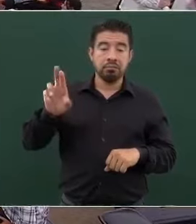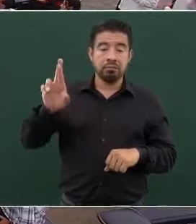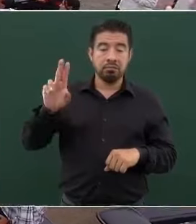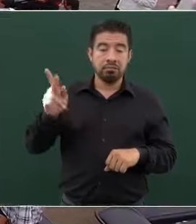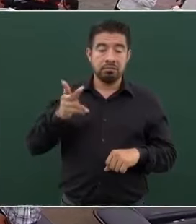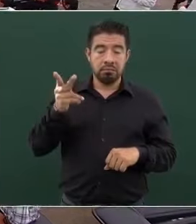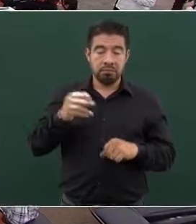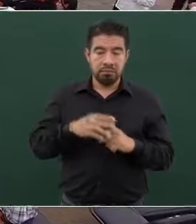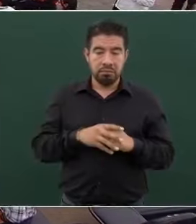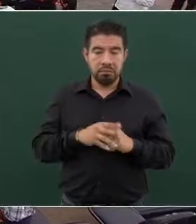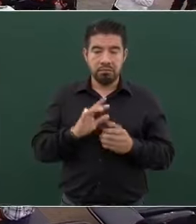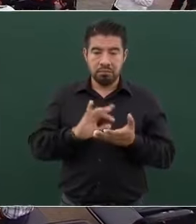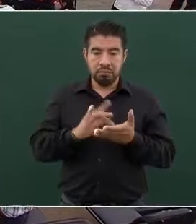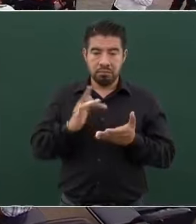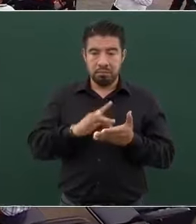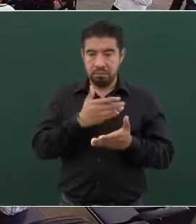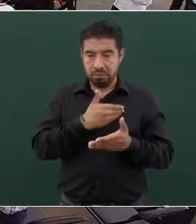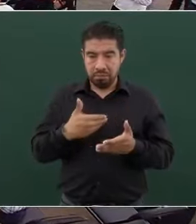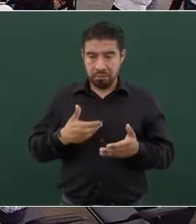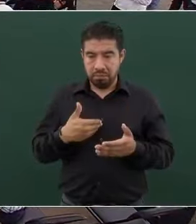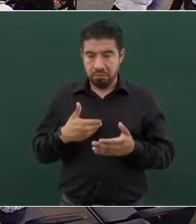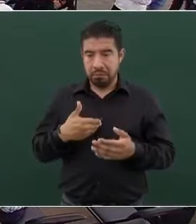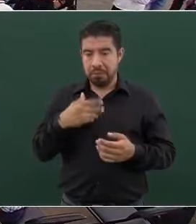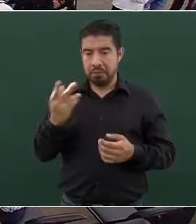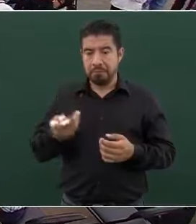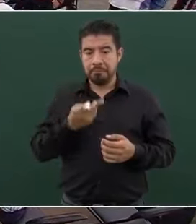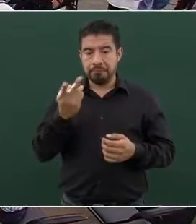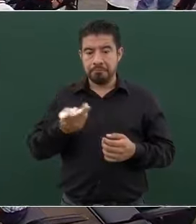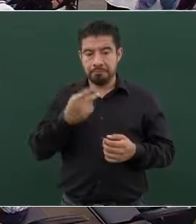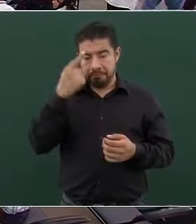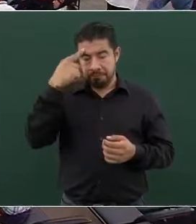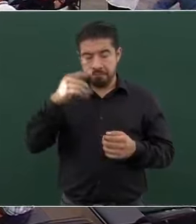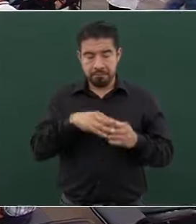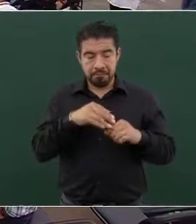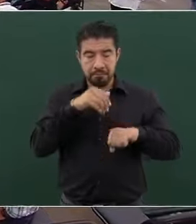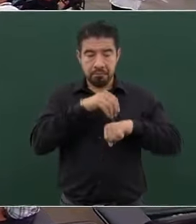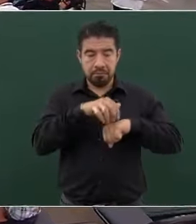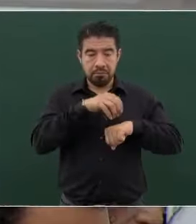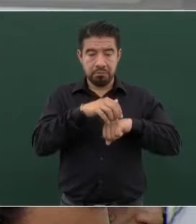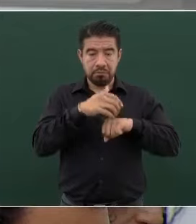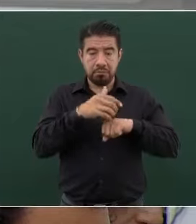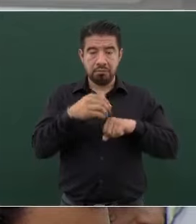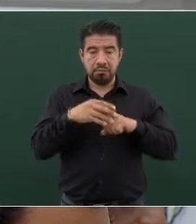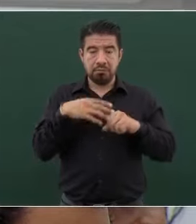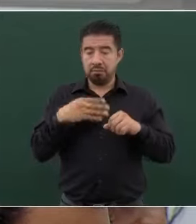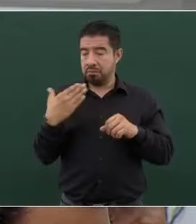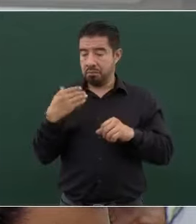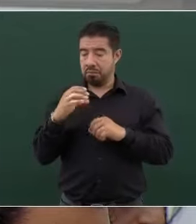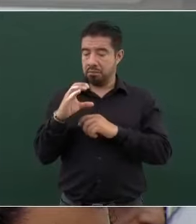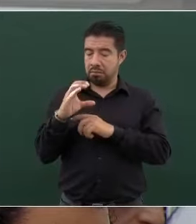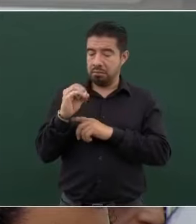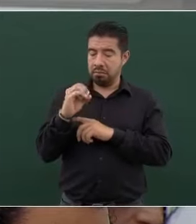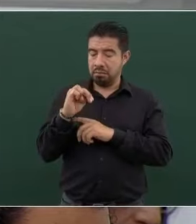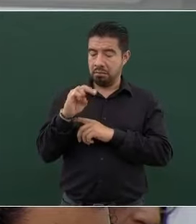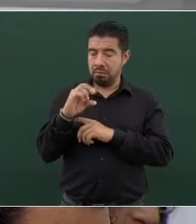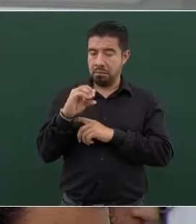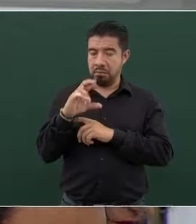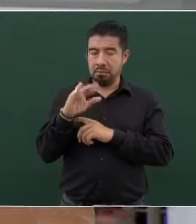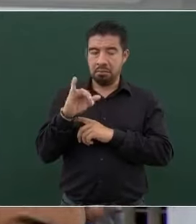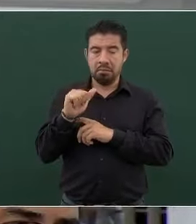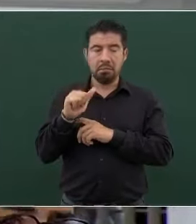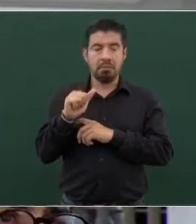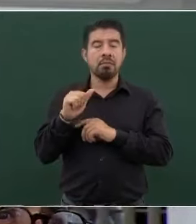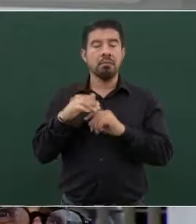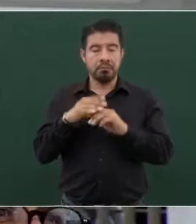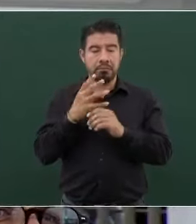Gracias, presidente. Preguntarle si nos pudieran dar más datos de lo del asesinato de la candidata en la Concordia, qué datos